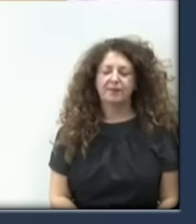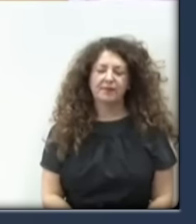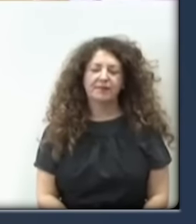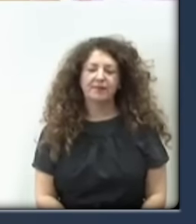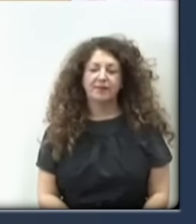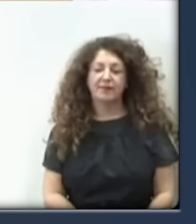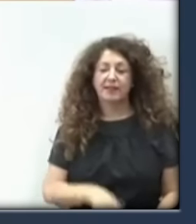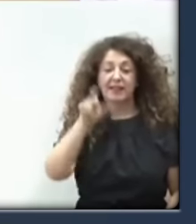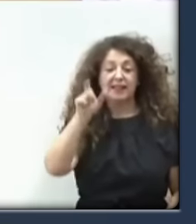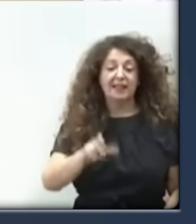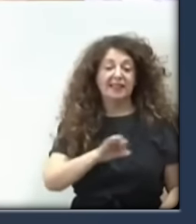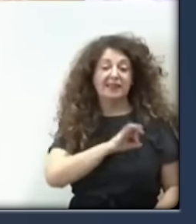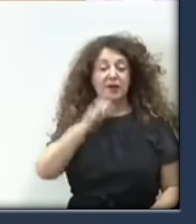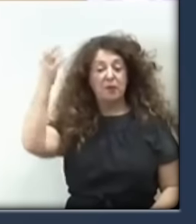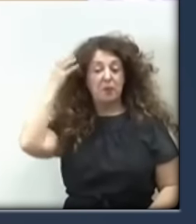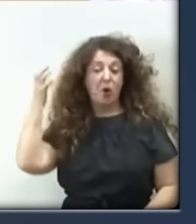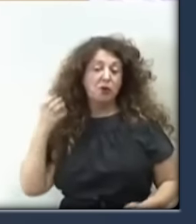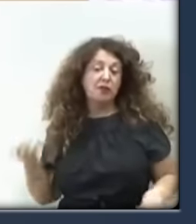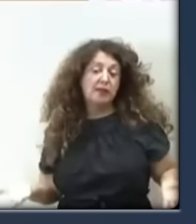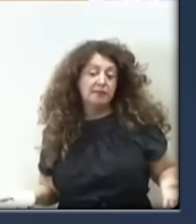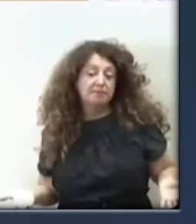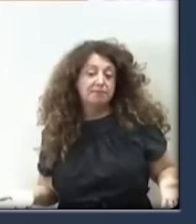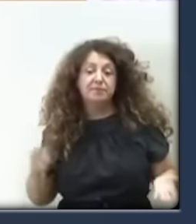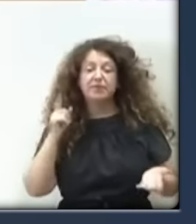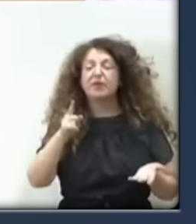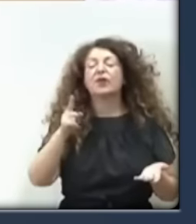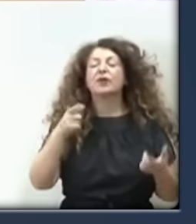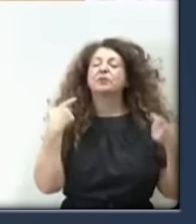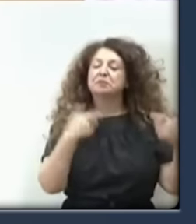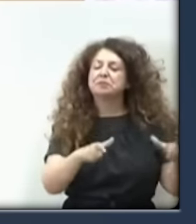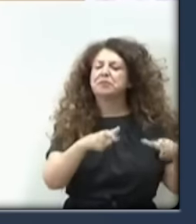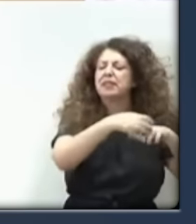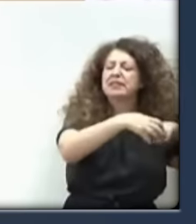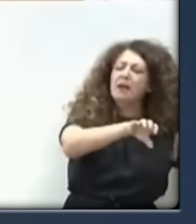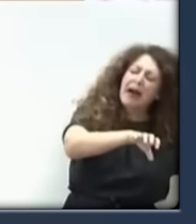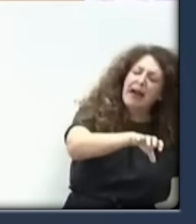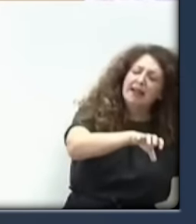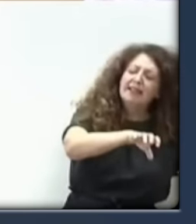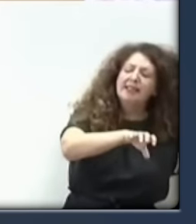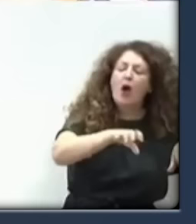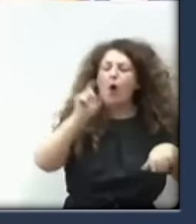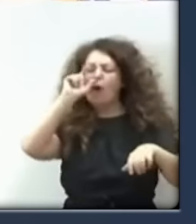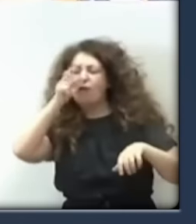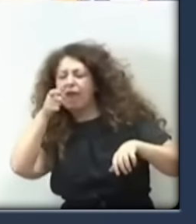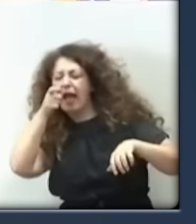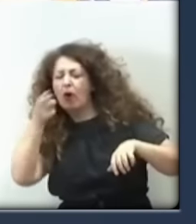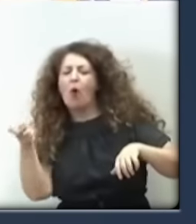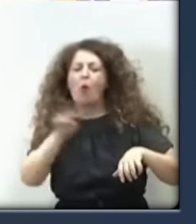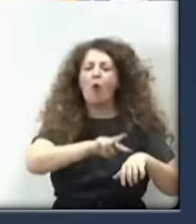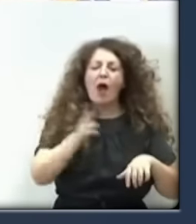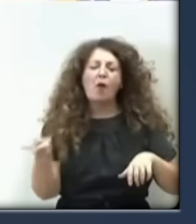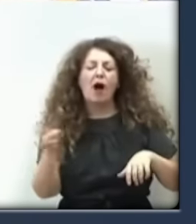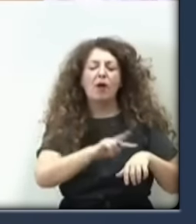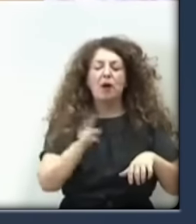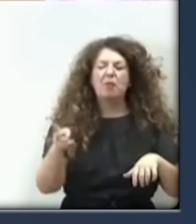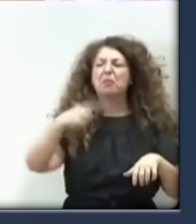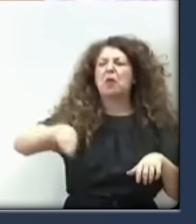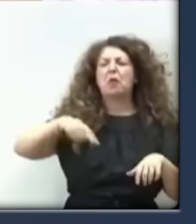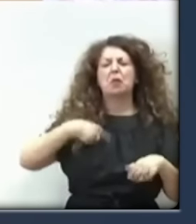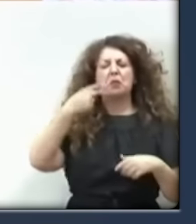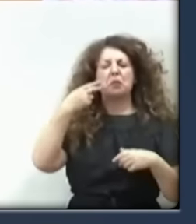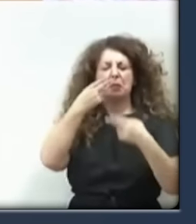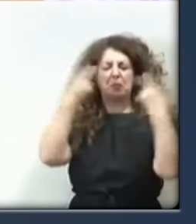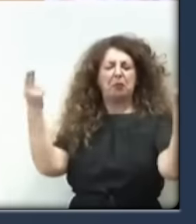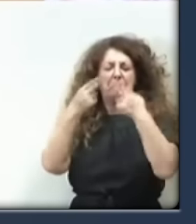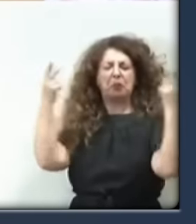cosa. ...elijan, o cupo separatista o feijó. Mire, ¿de qué transparencia presumen si el Consejo de